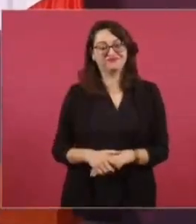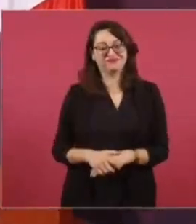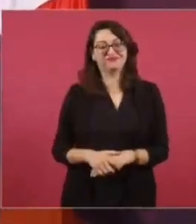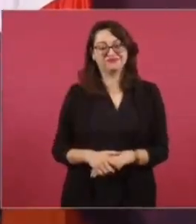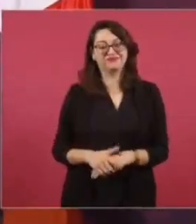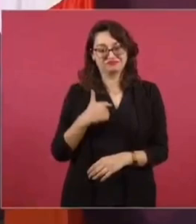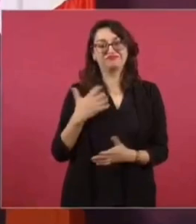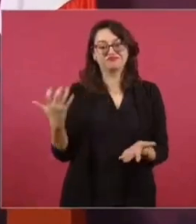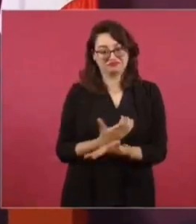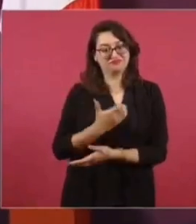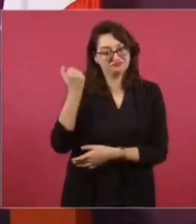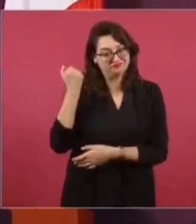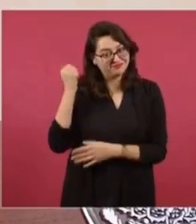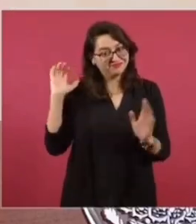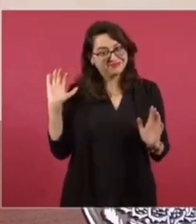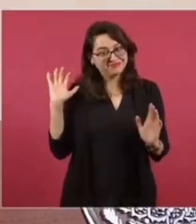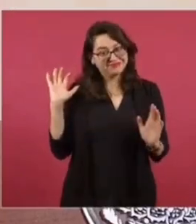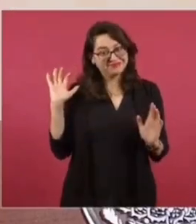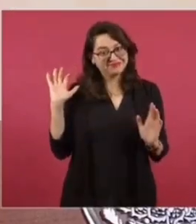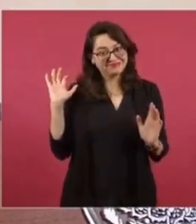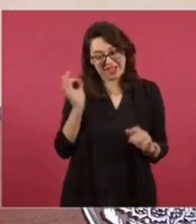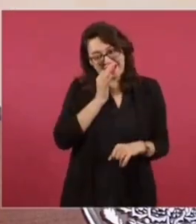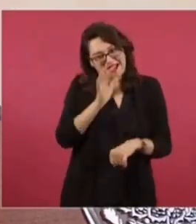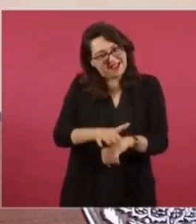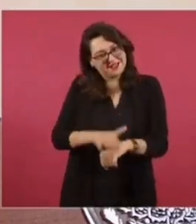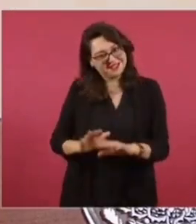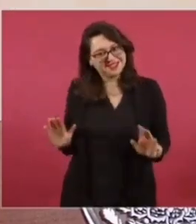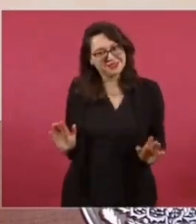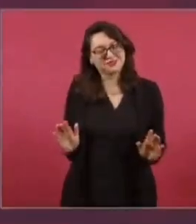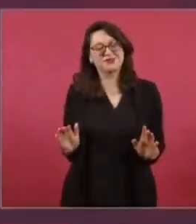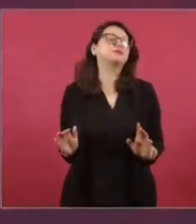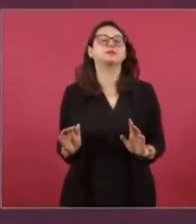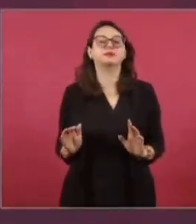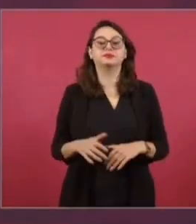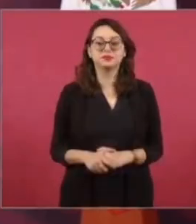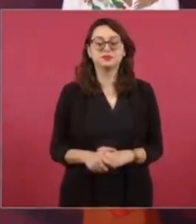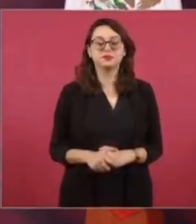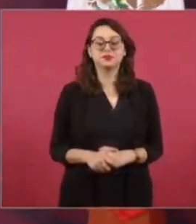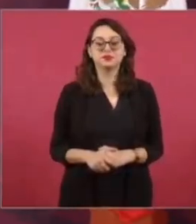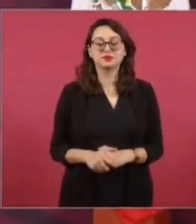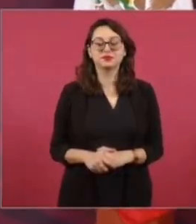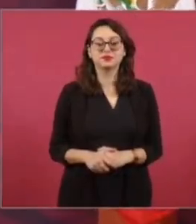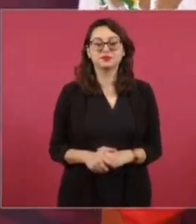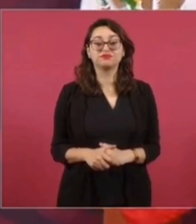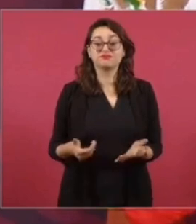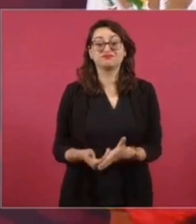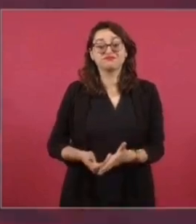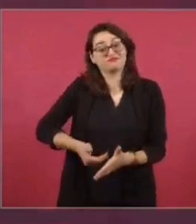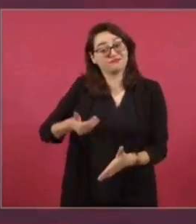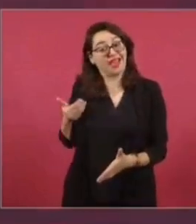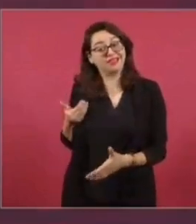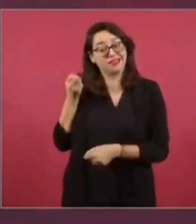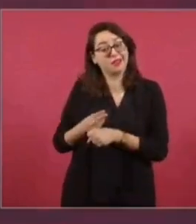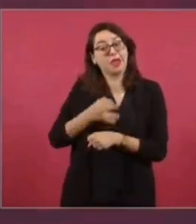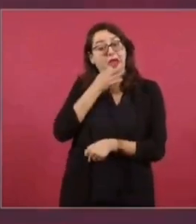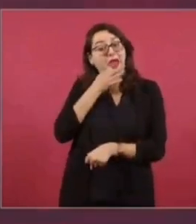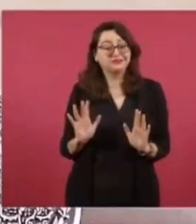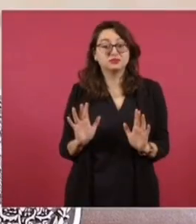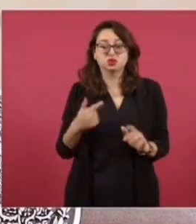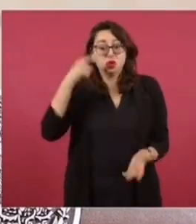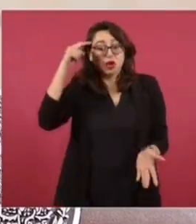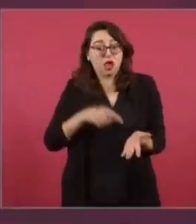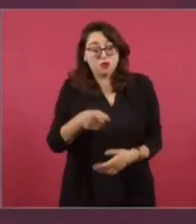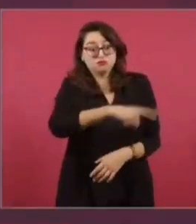Gané la apuesta. No vayan a decirle que no sabía yo de lo que se trataba, ¿no? Lo tienen que